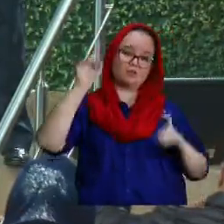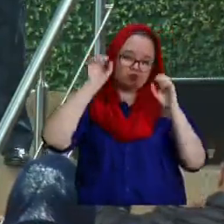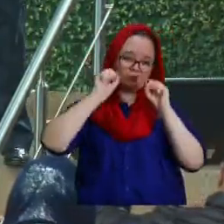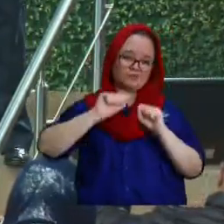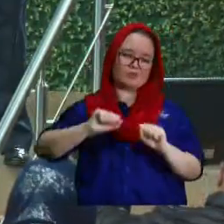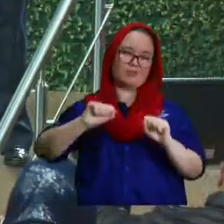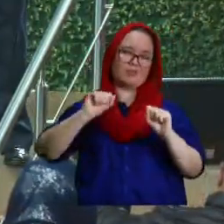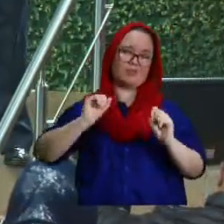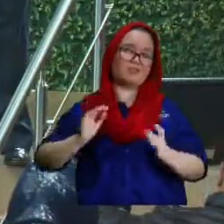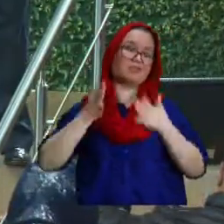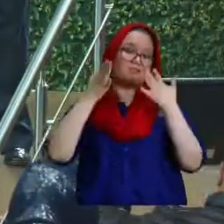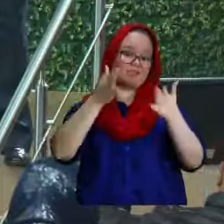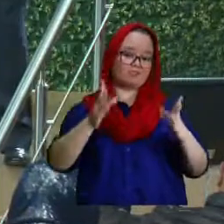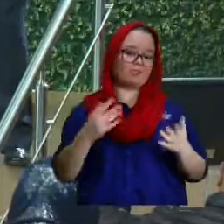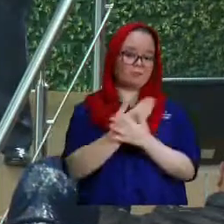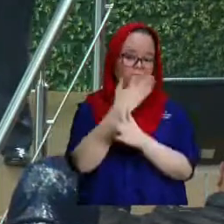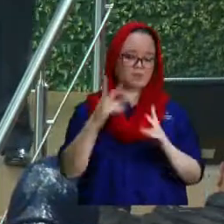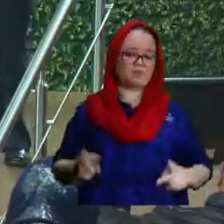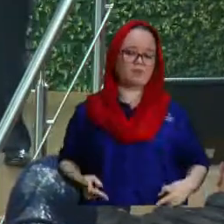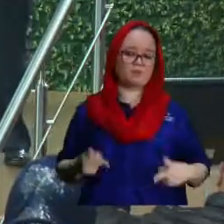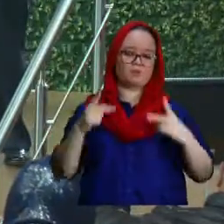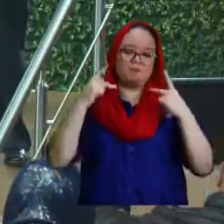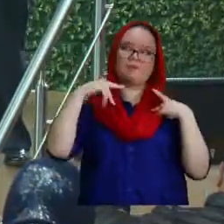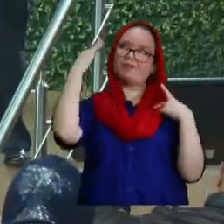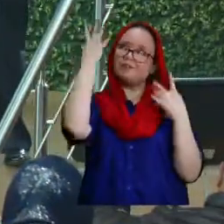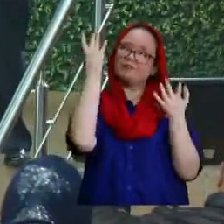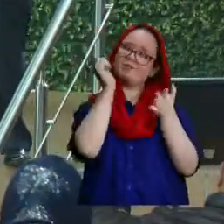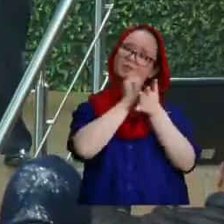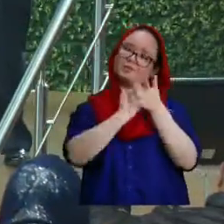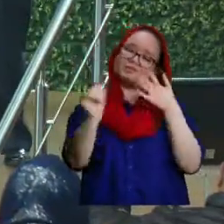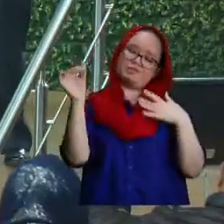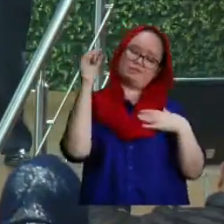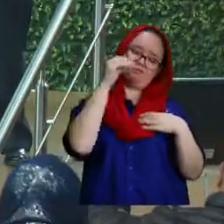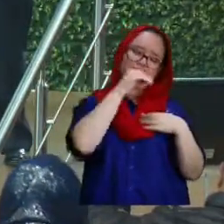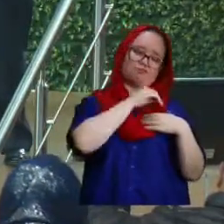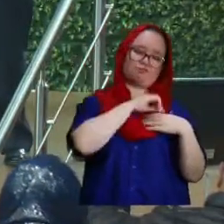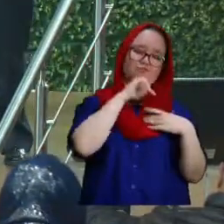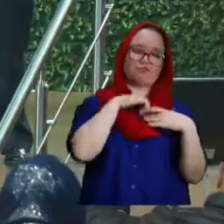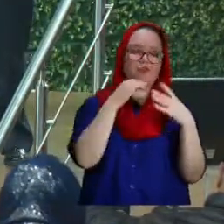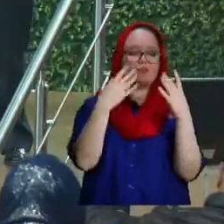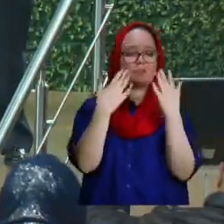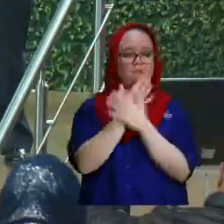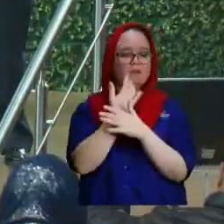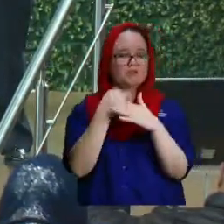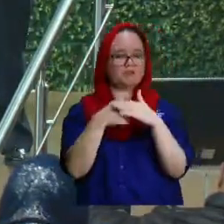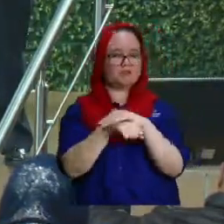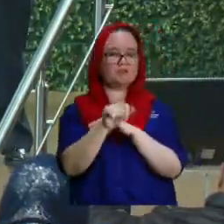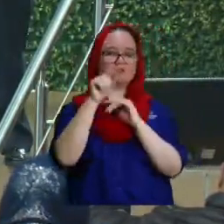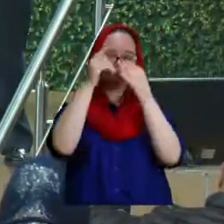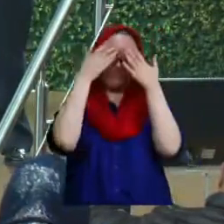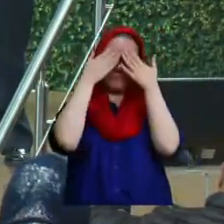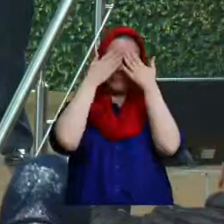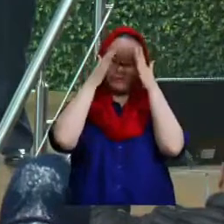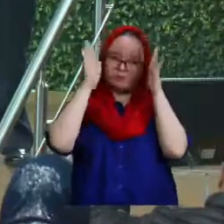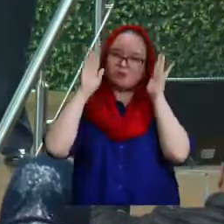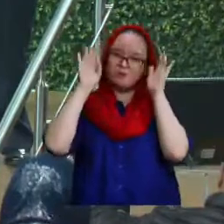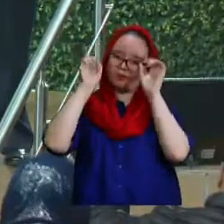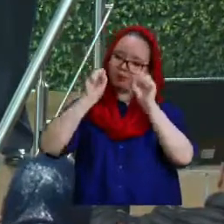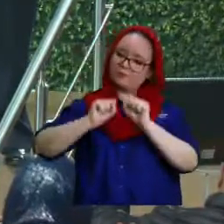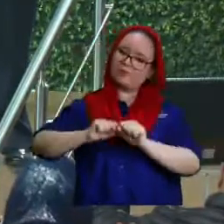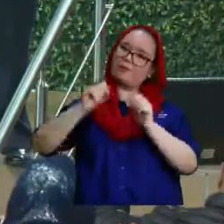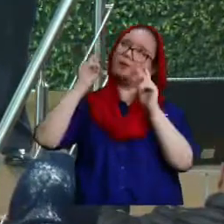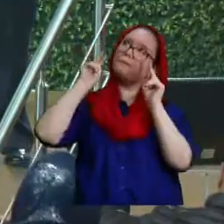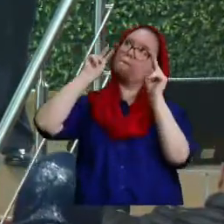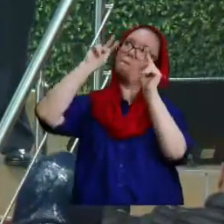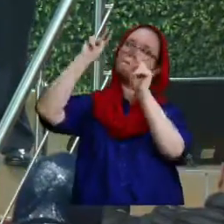vivificados en su espíritu por el Espíritu Santo que nazcan de nuevo que se abran sus ojos espirituales para que puedan